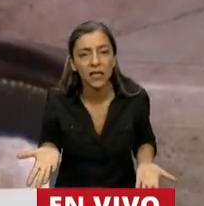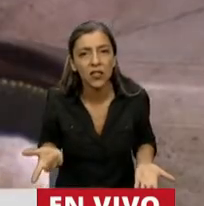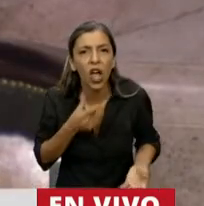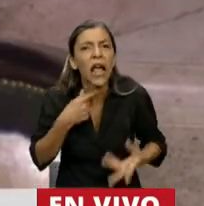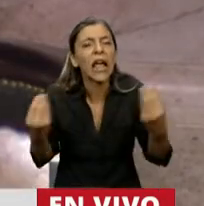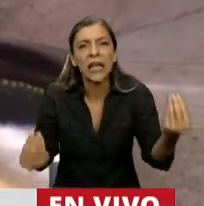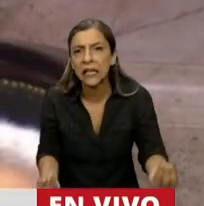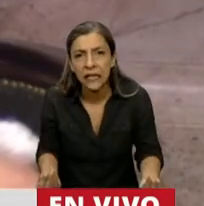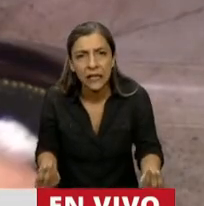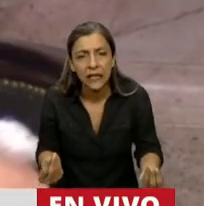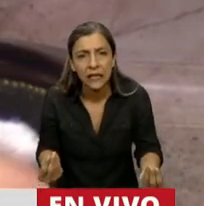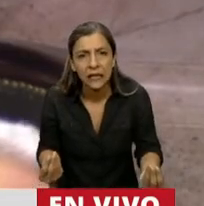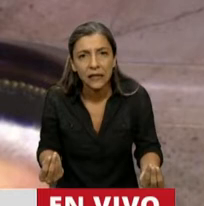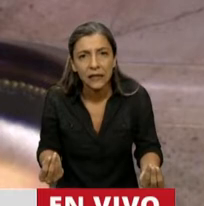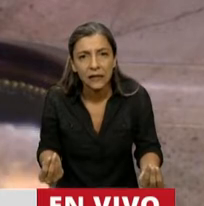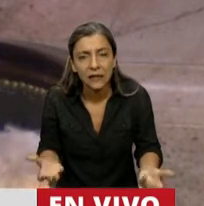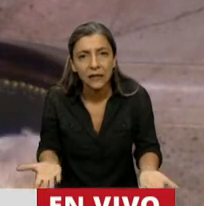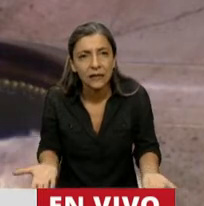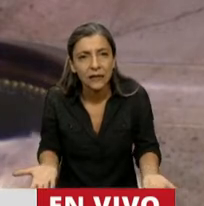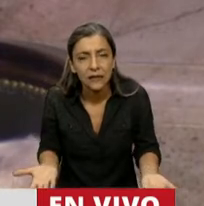Pero vamos, dejémonos de embromar.